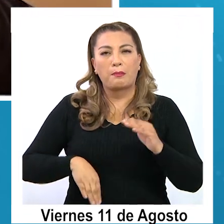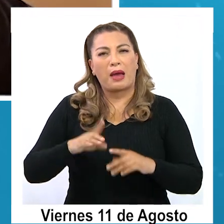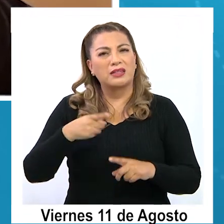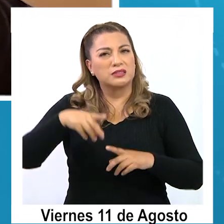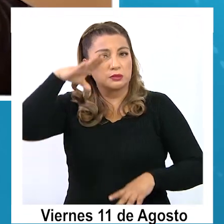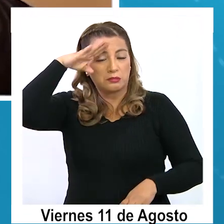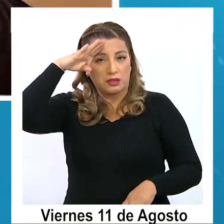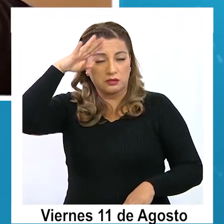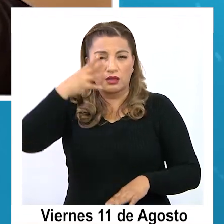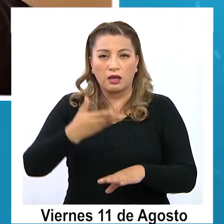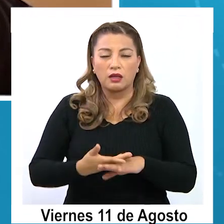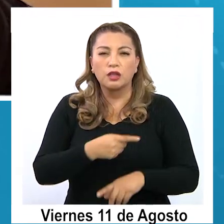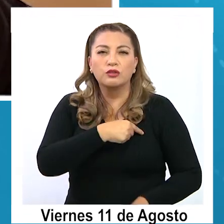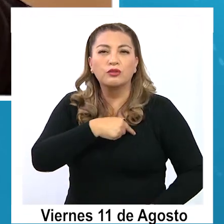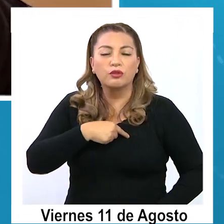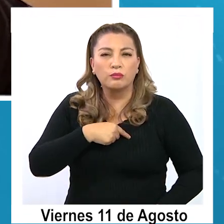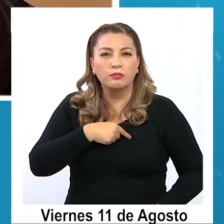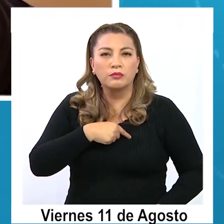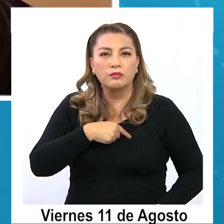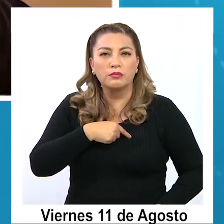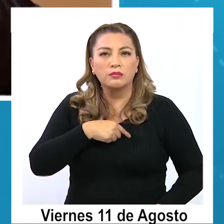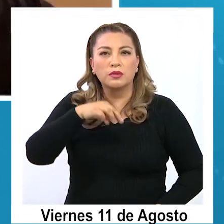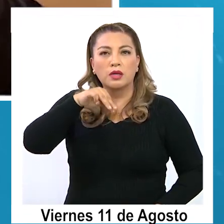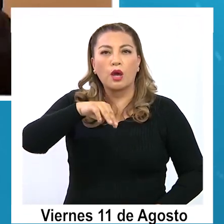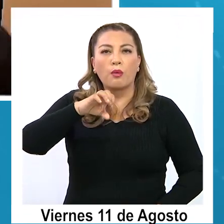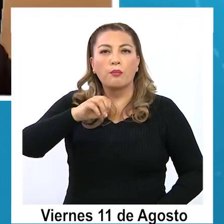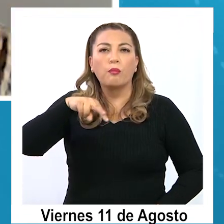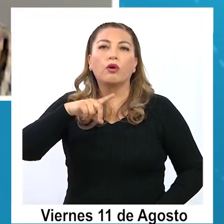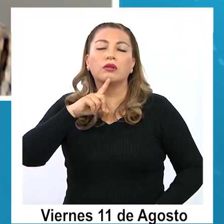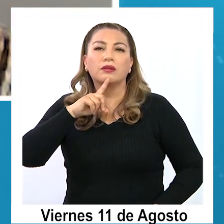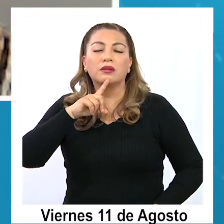tiene, y me estoy refiriendo al ministro Montes,